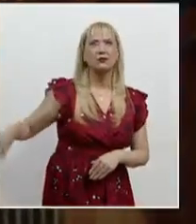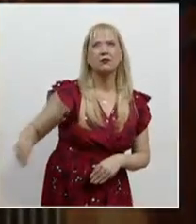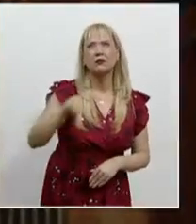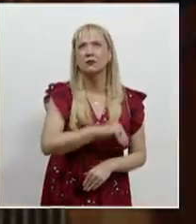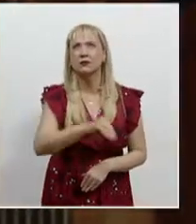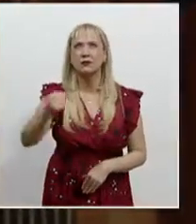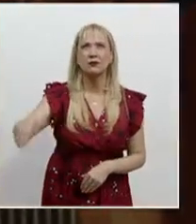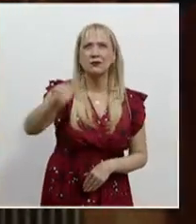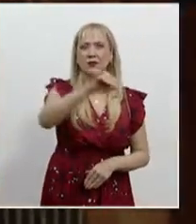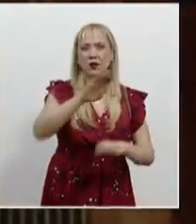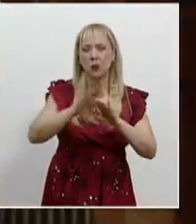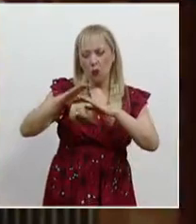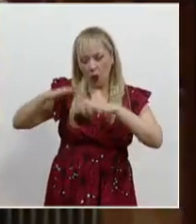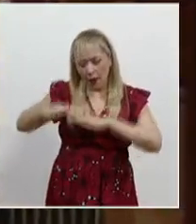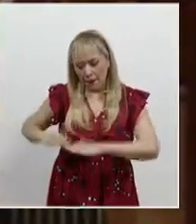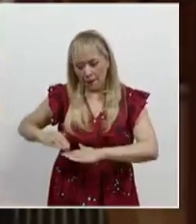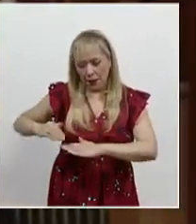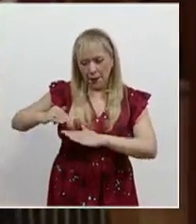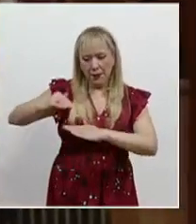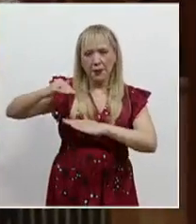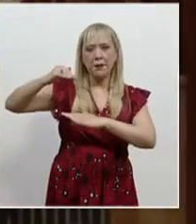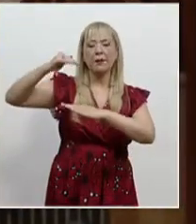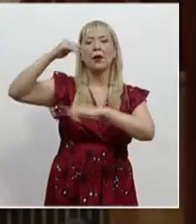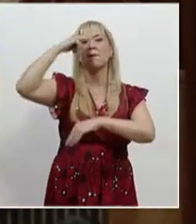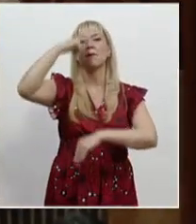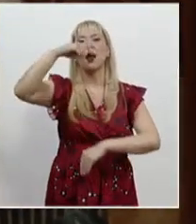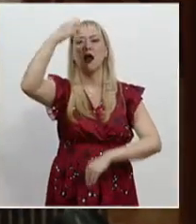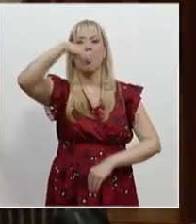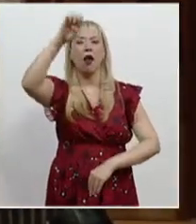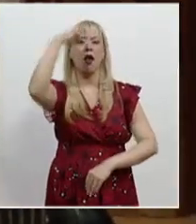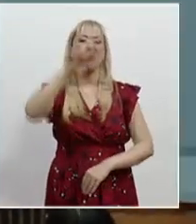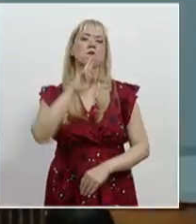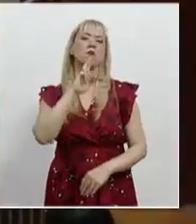es lo que permitirá contar con mejores jueces.